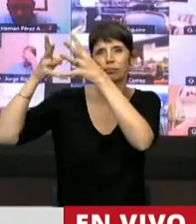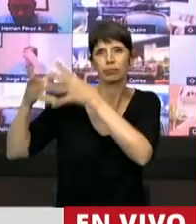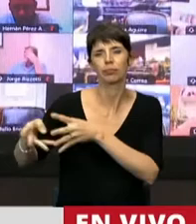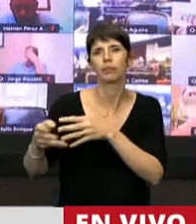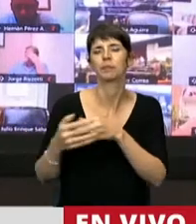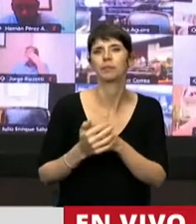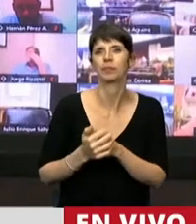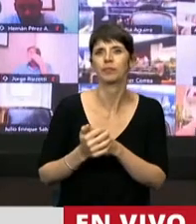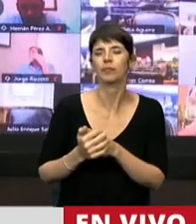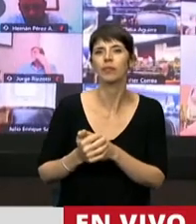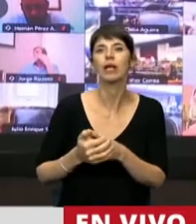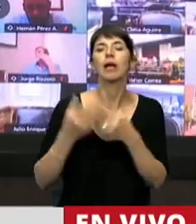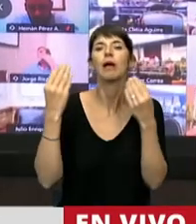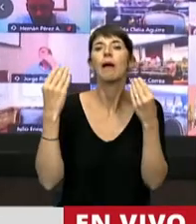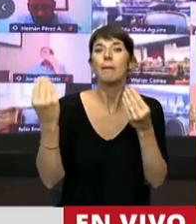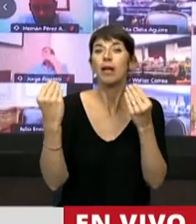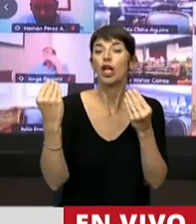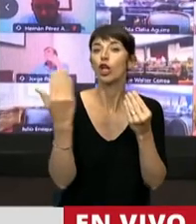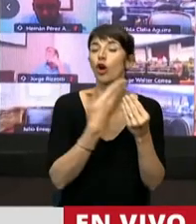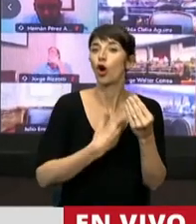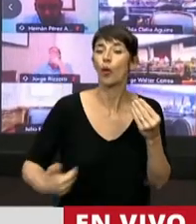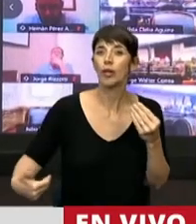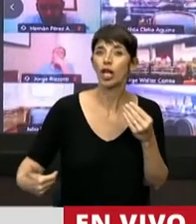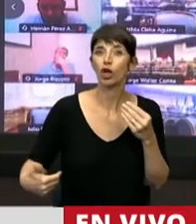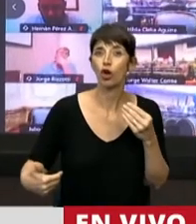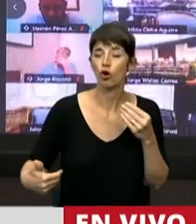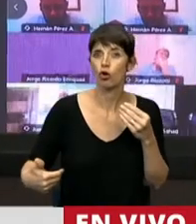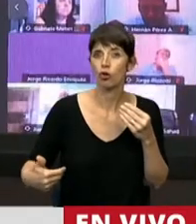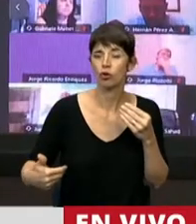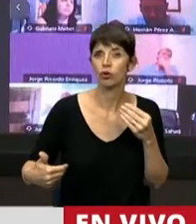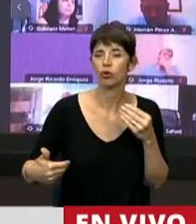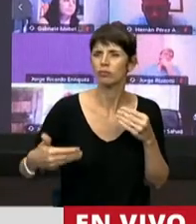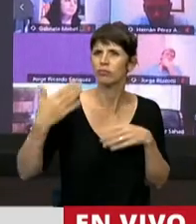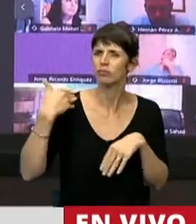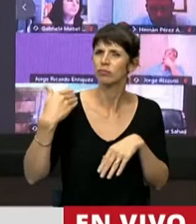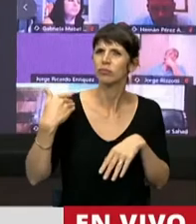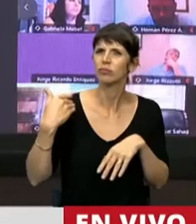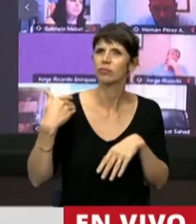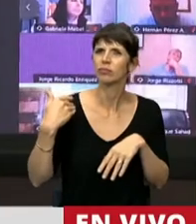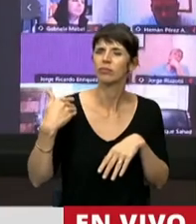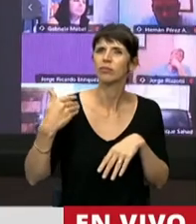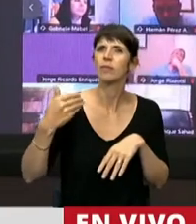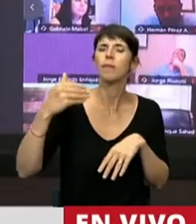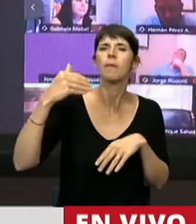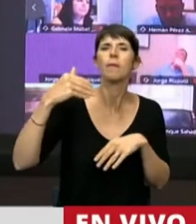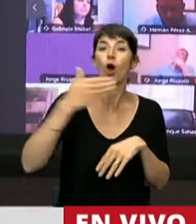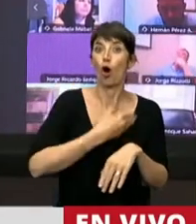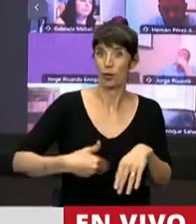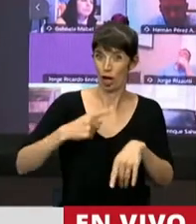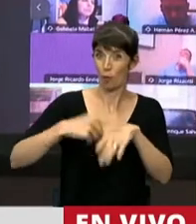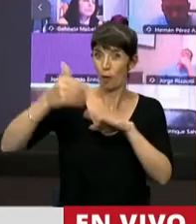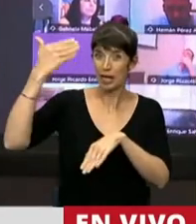gobierno que hace un momento se lo nombraba acá y lo voy a decir, por Bartolomé Mitre